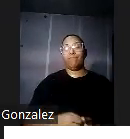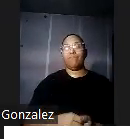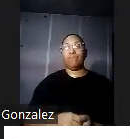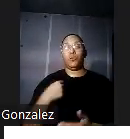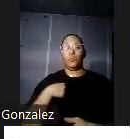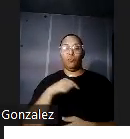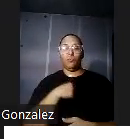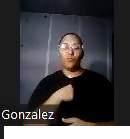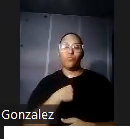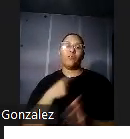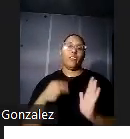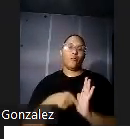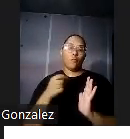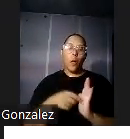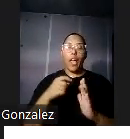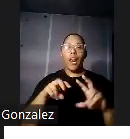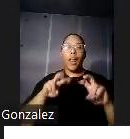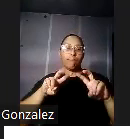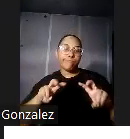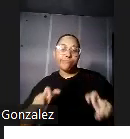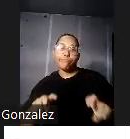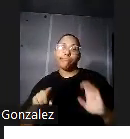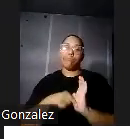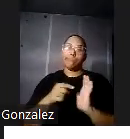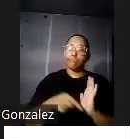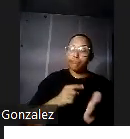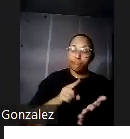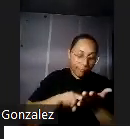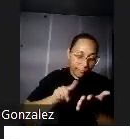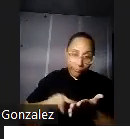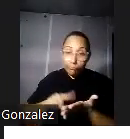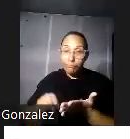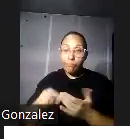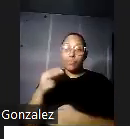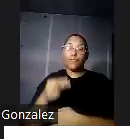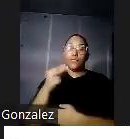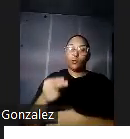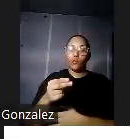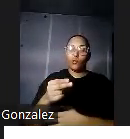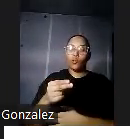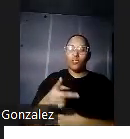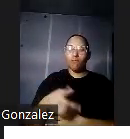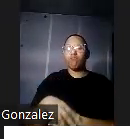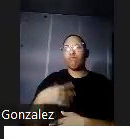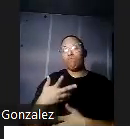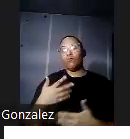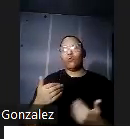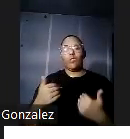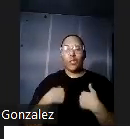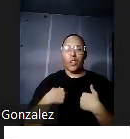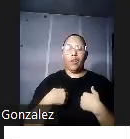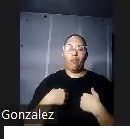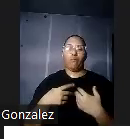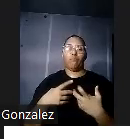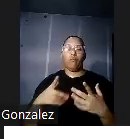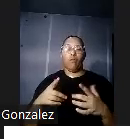muchas veces cuando hacemos estas investigaciones y trabajamos personas históricos pocas veces se toca su vida familiar su